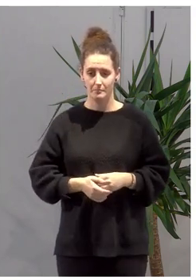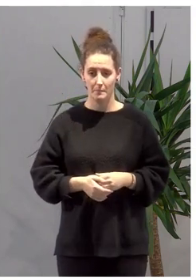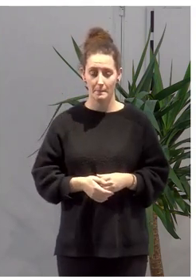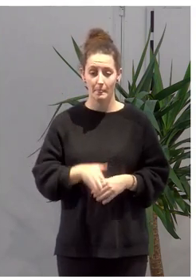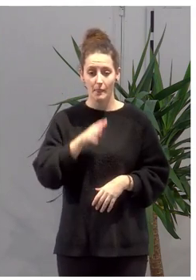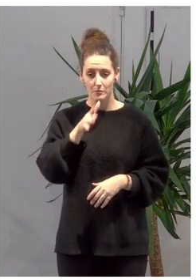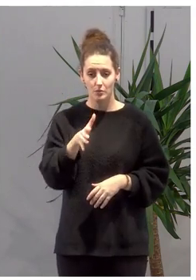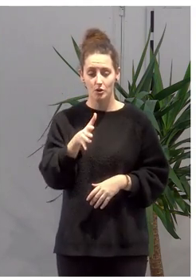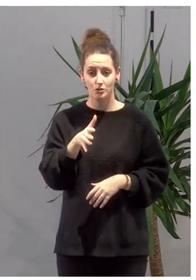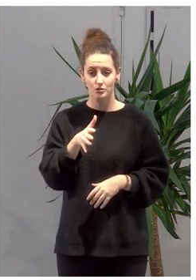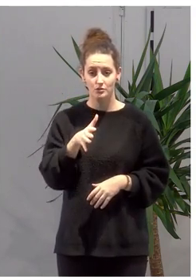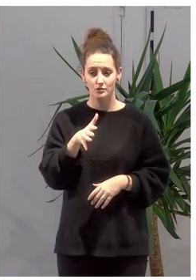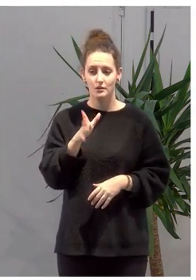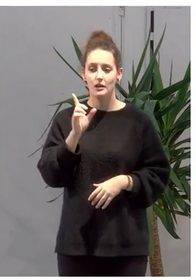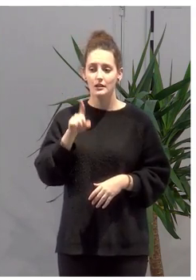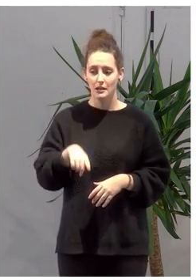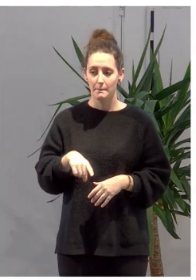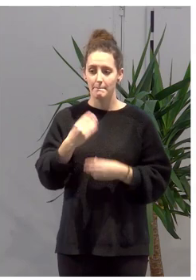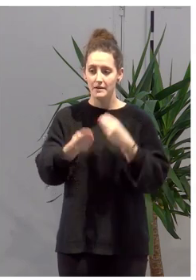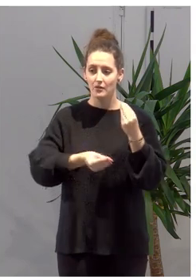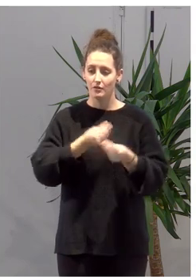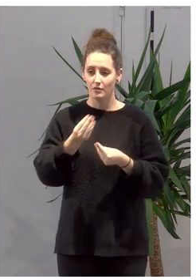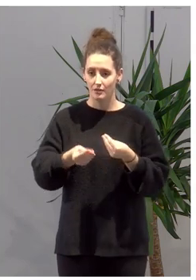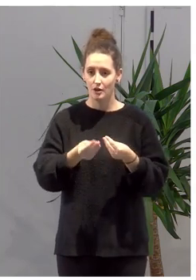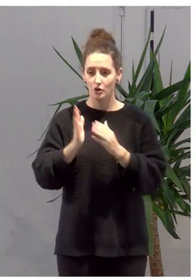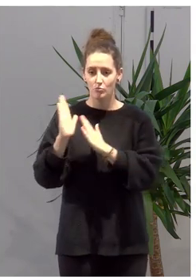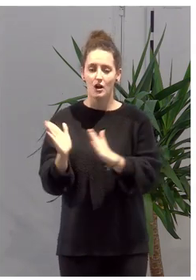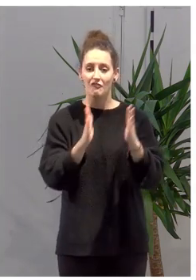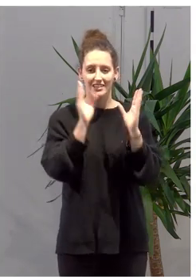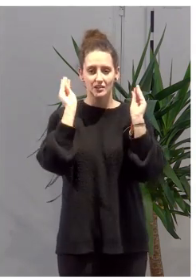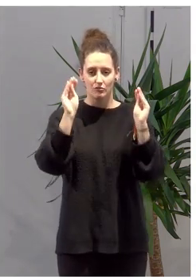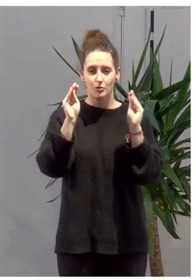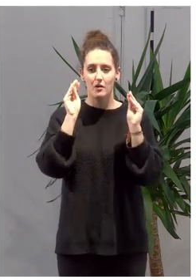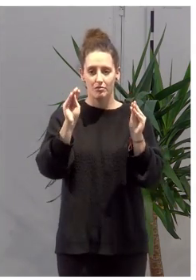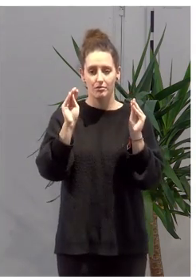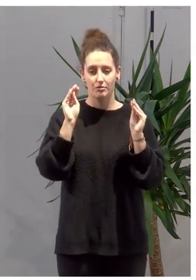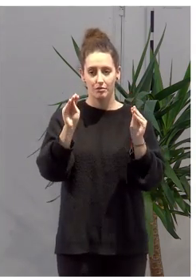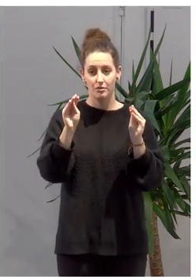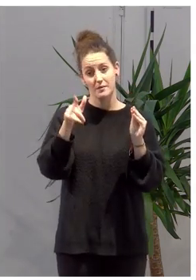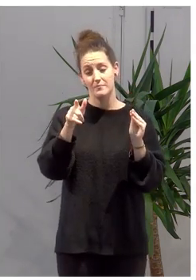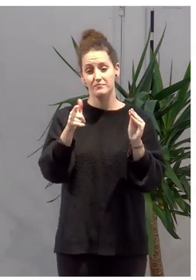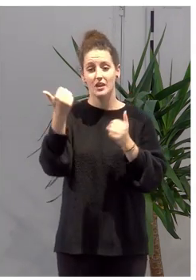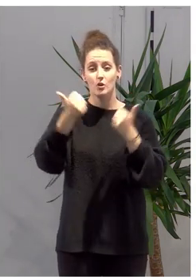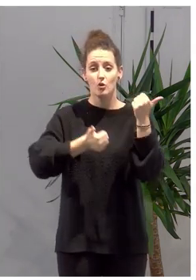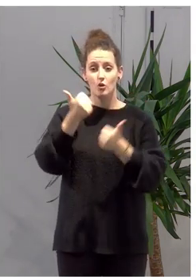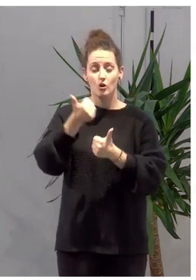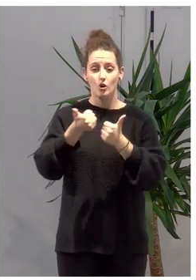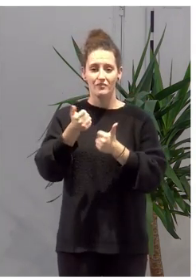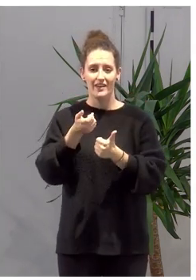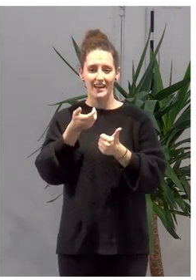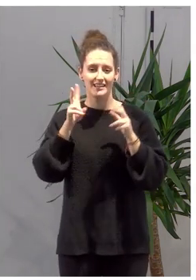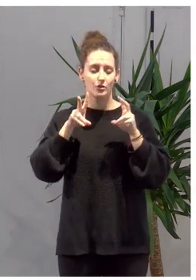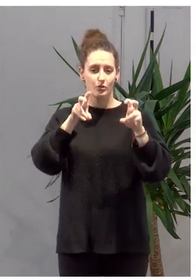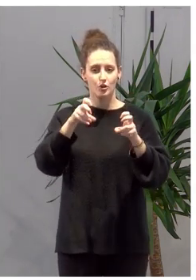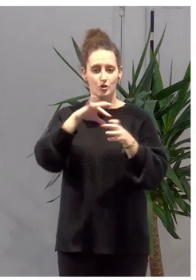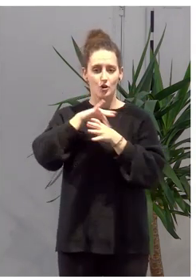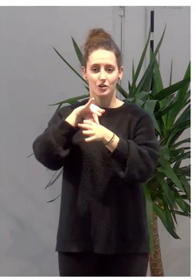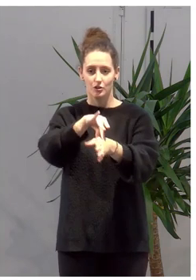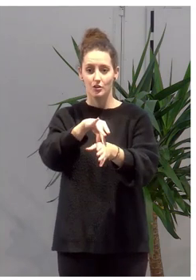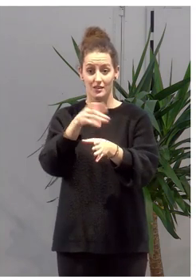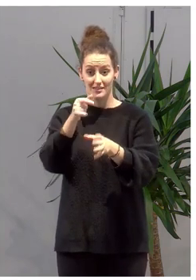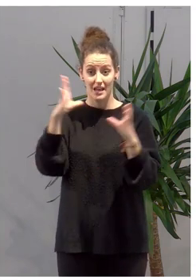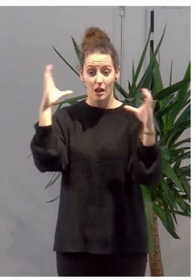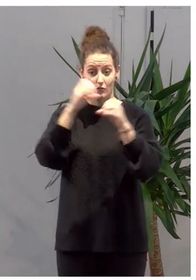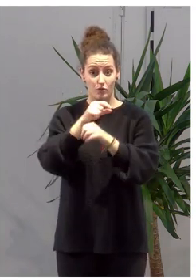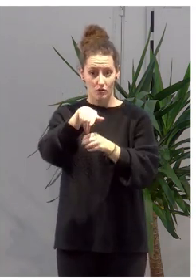se va a llevar a cabo también una fase de formación con cursos de introducción y orientación sobre este enfoque en